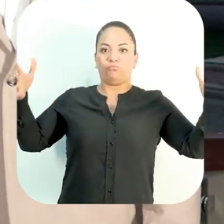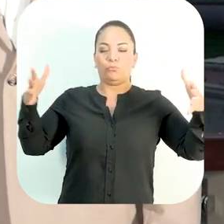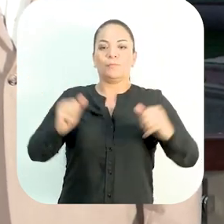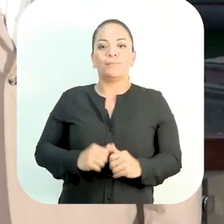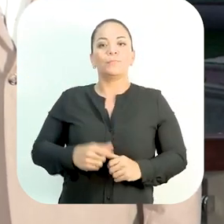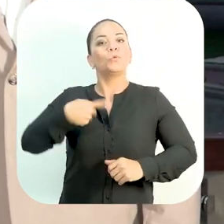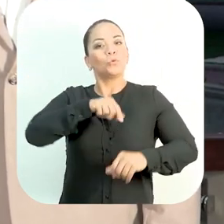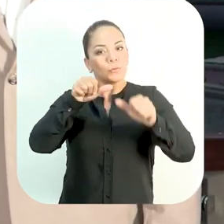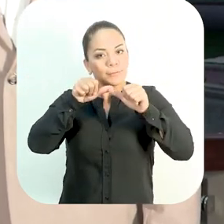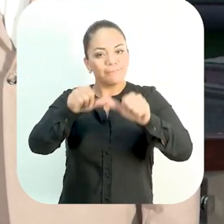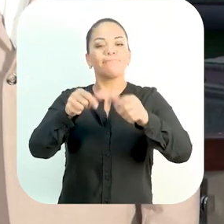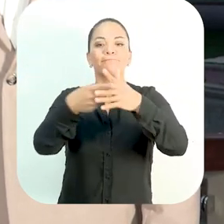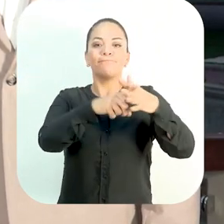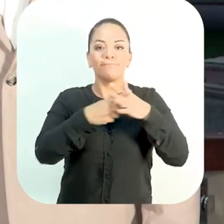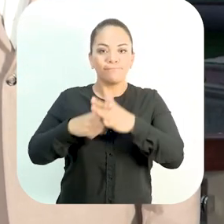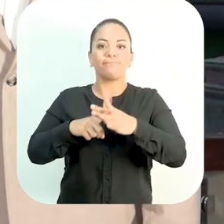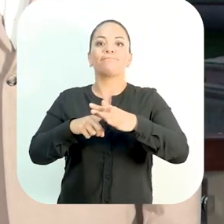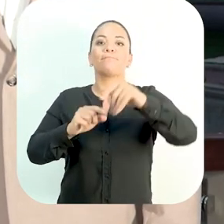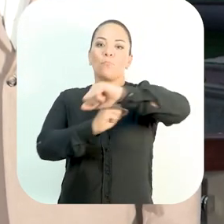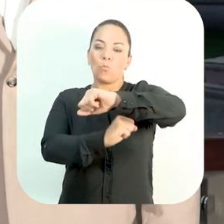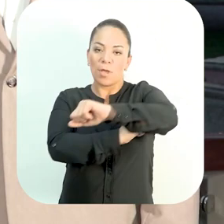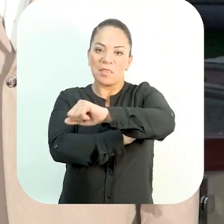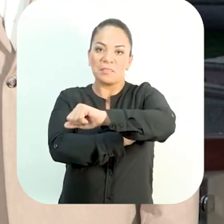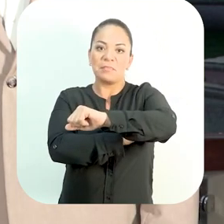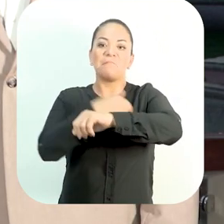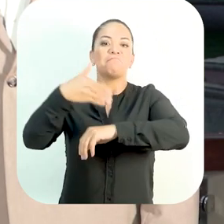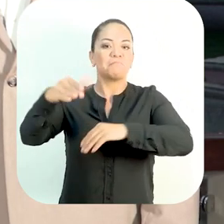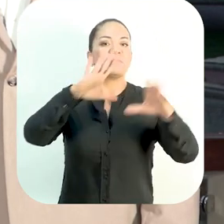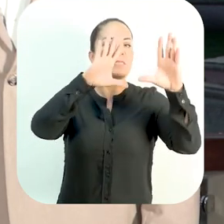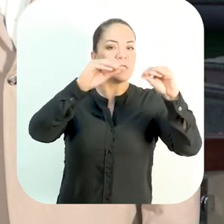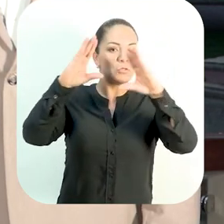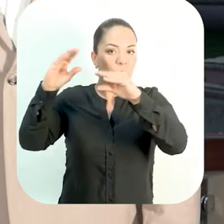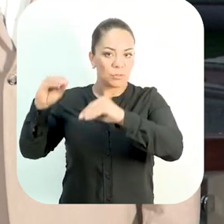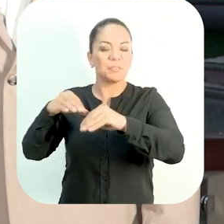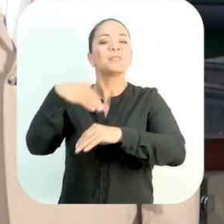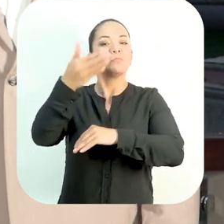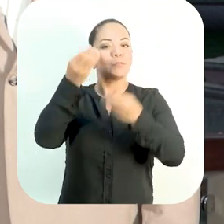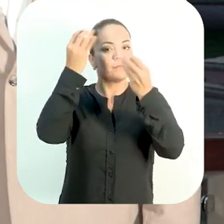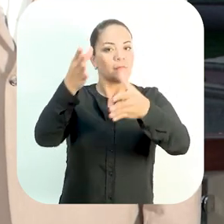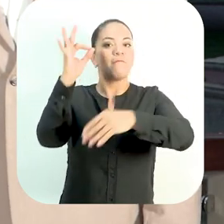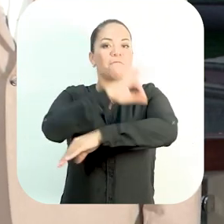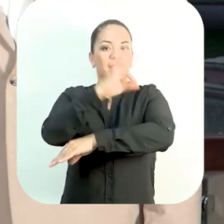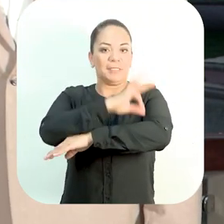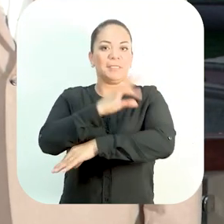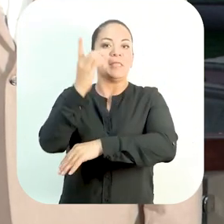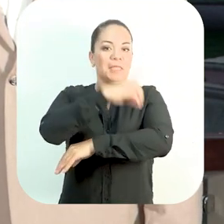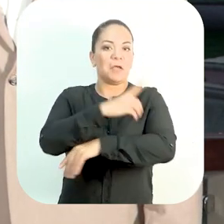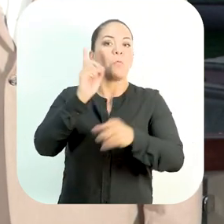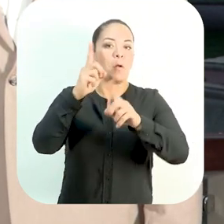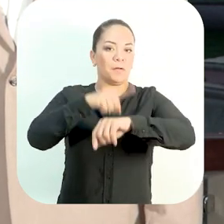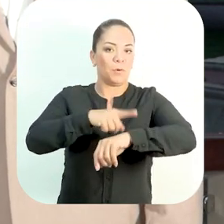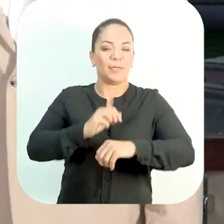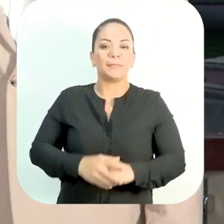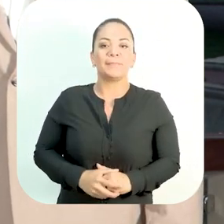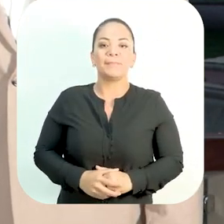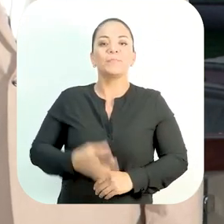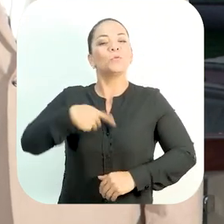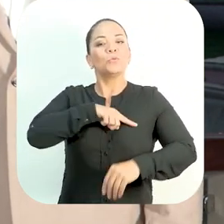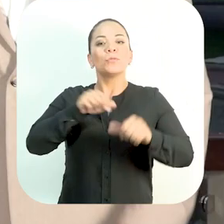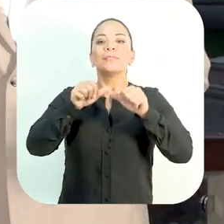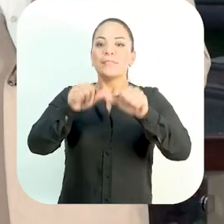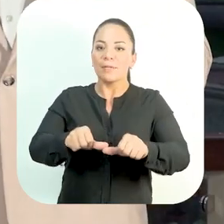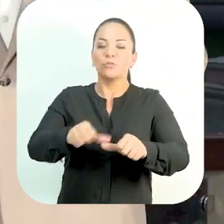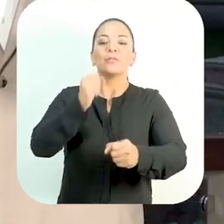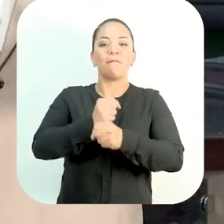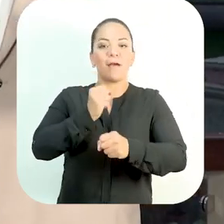Seguiremos con las reparaciones definitivas del puente en horarios nocturnos en fechas que serán anunciadas. Seguimos entonces